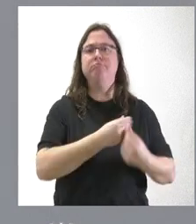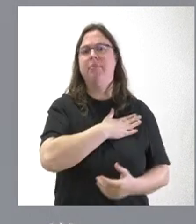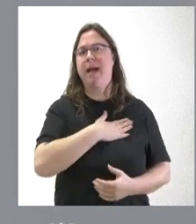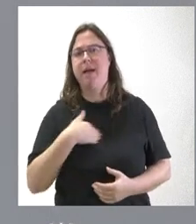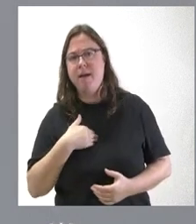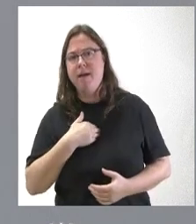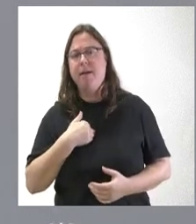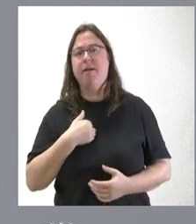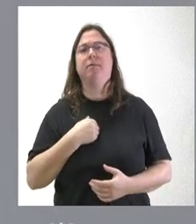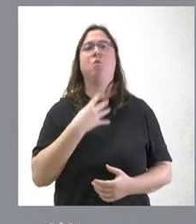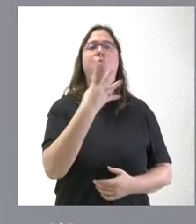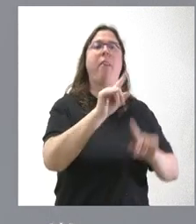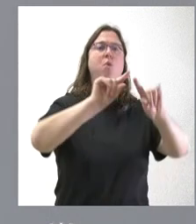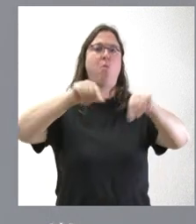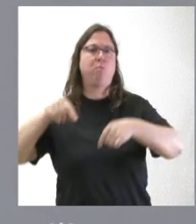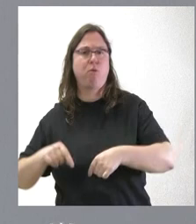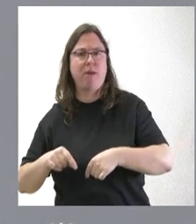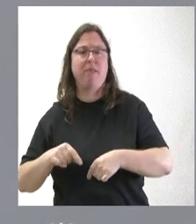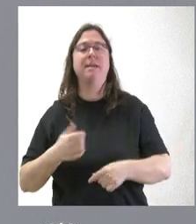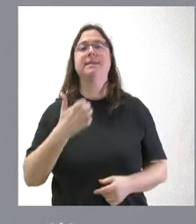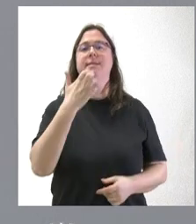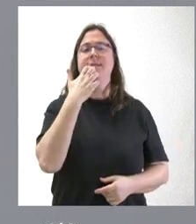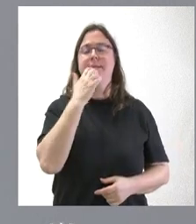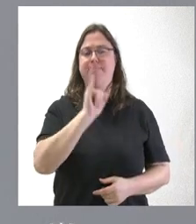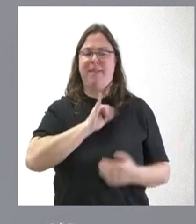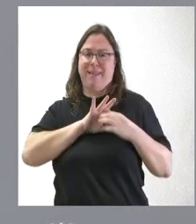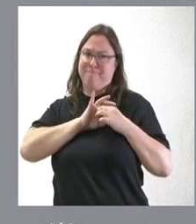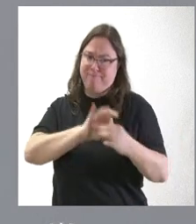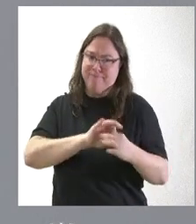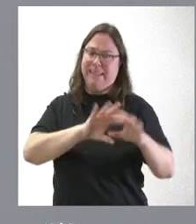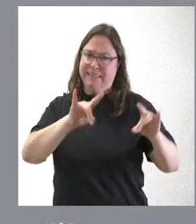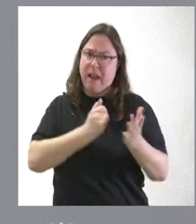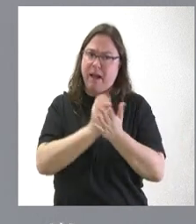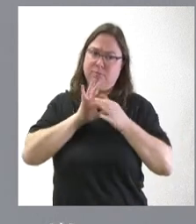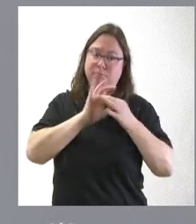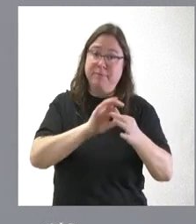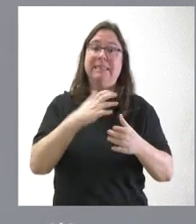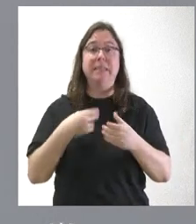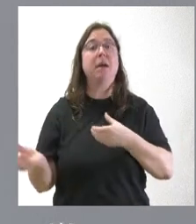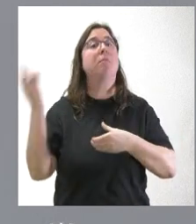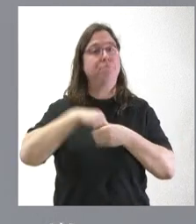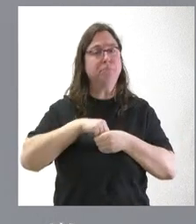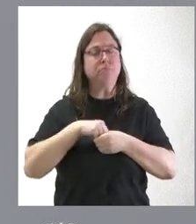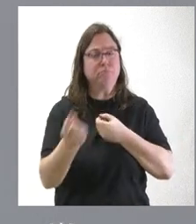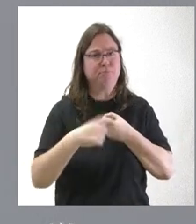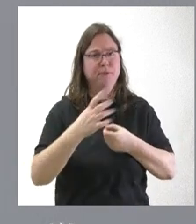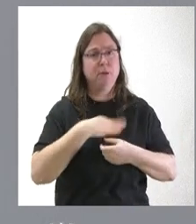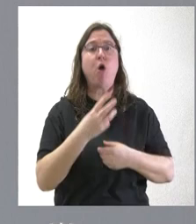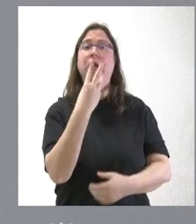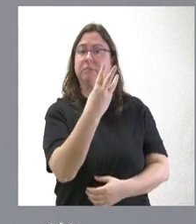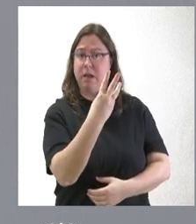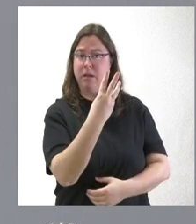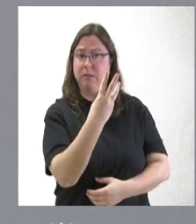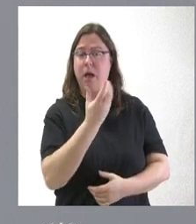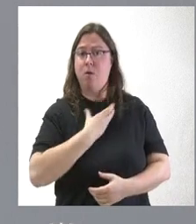cuatro provincias y tengan esa identidad de tierra de campos, se quieran incorporar, nosotros les vamos a incorporar y, por tanto, esos tres ayuntamientos,